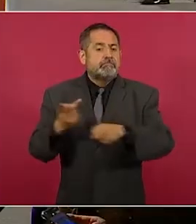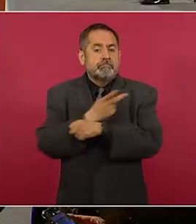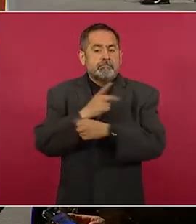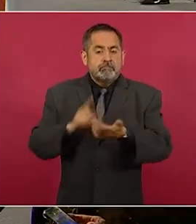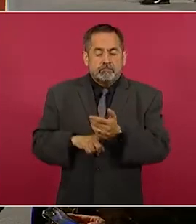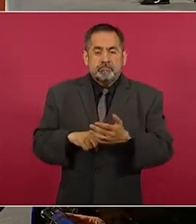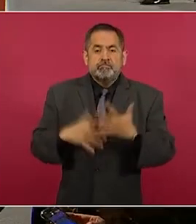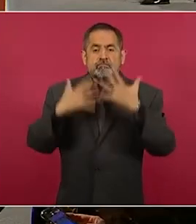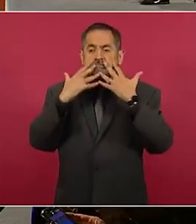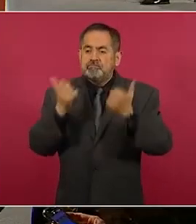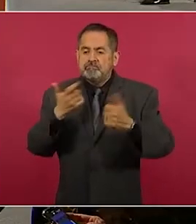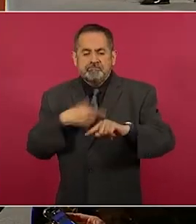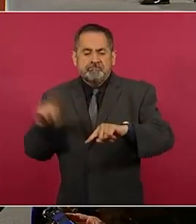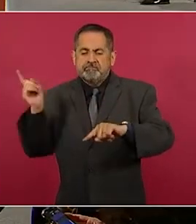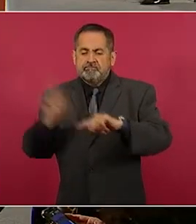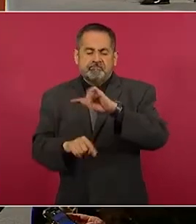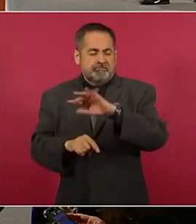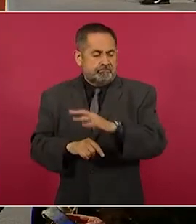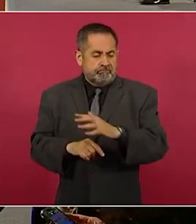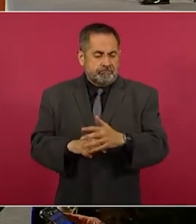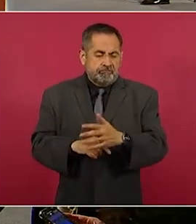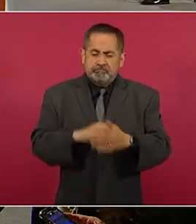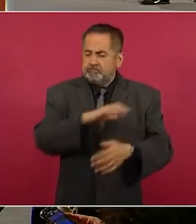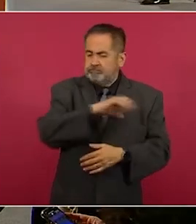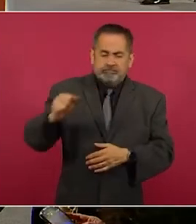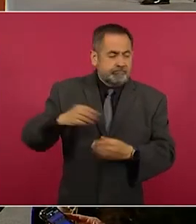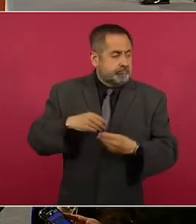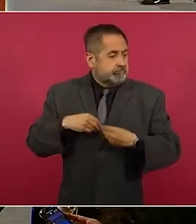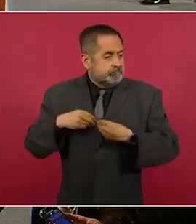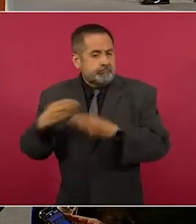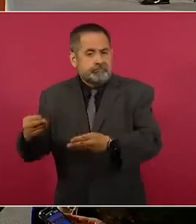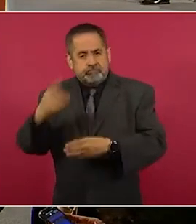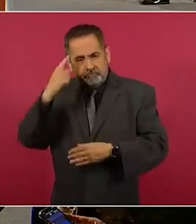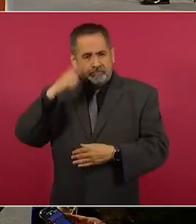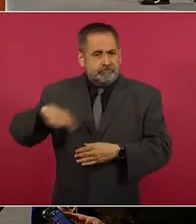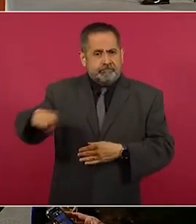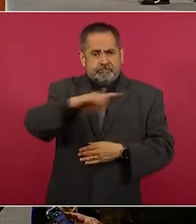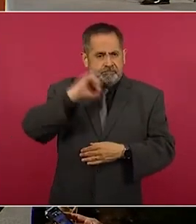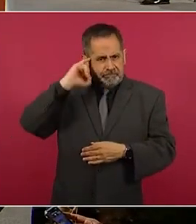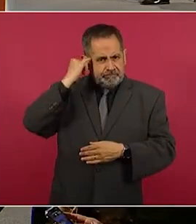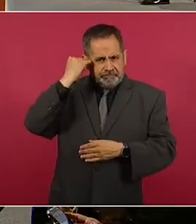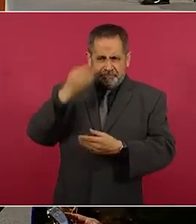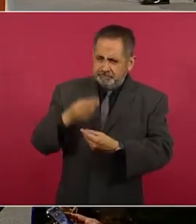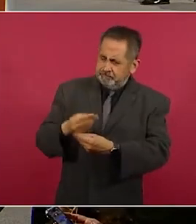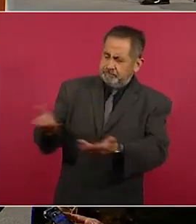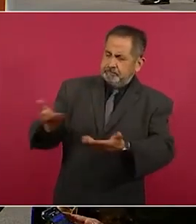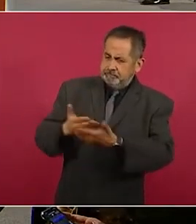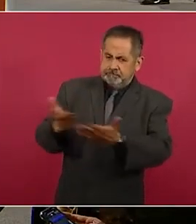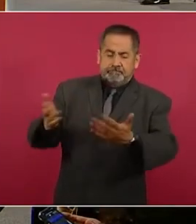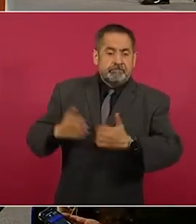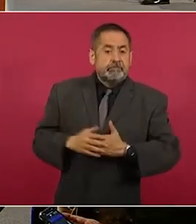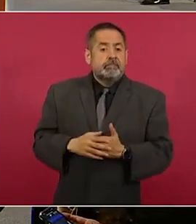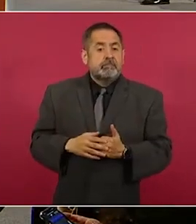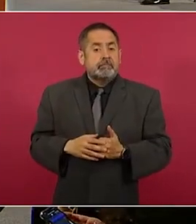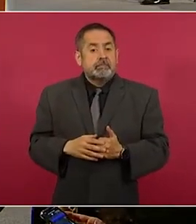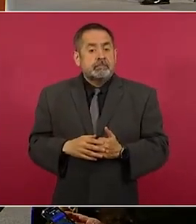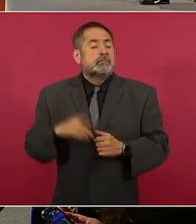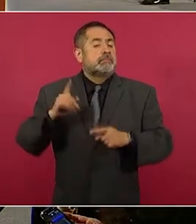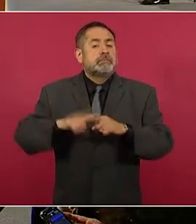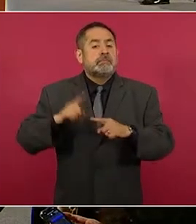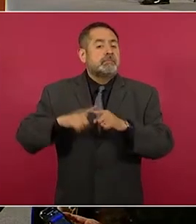entregan las haciendas a los campesinos. Quien lleva a cabo este